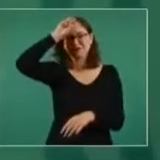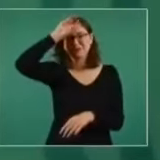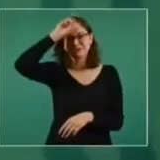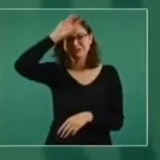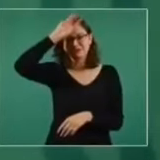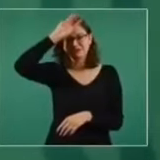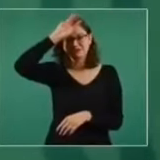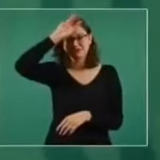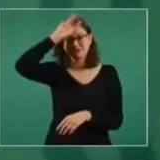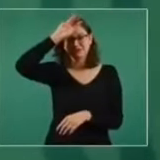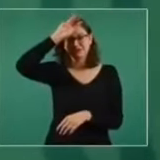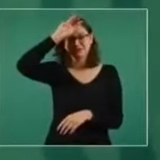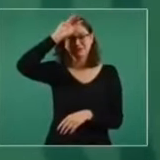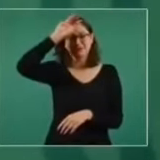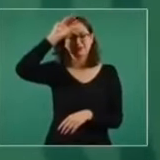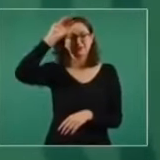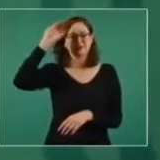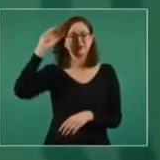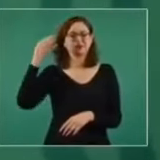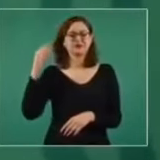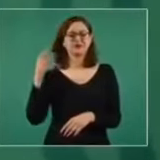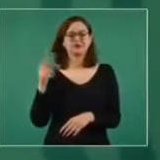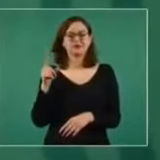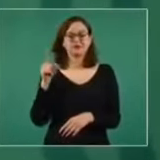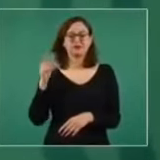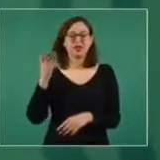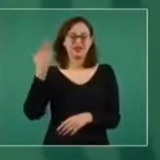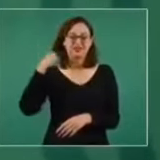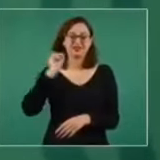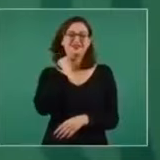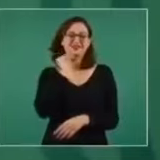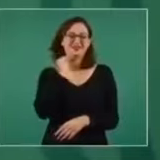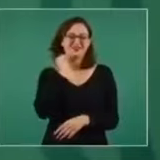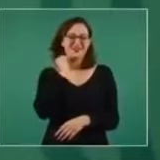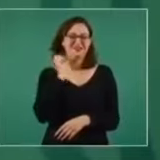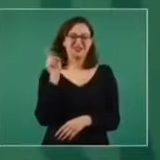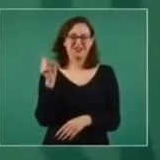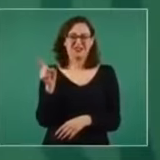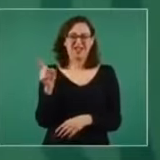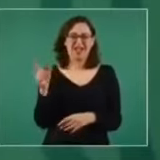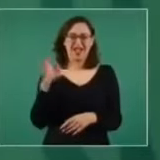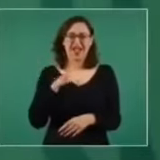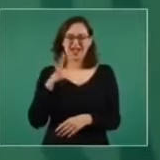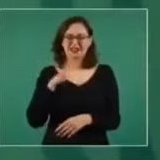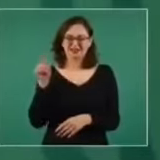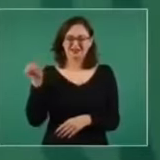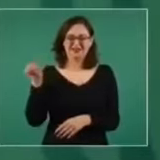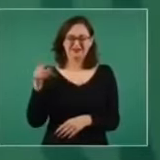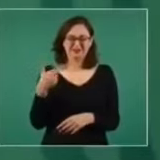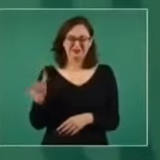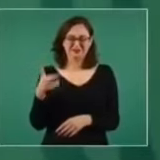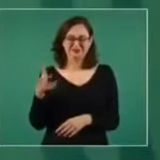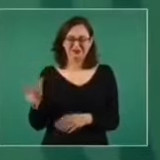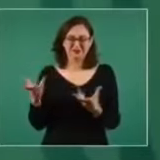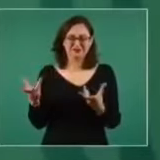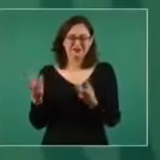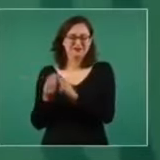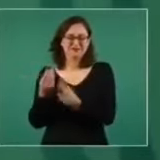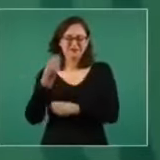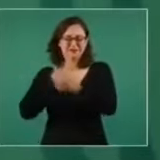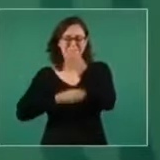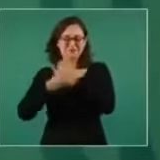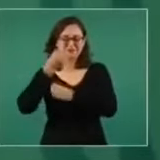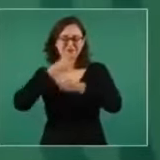antes el Senado, junto ahí, y llegaron